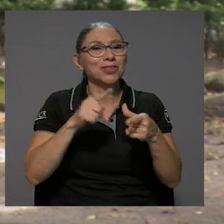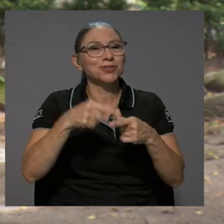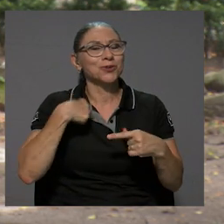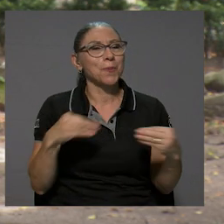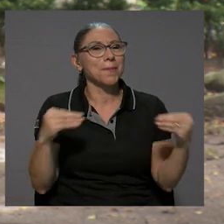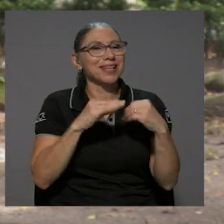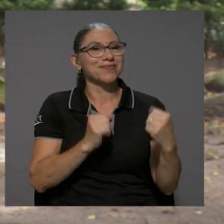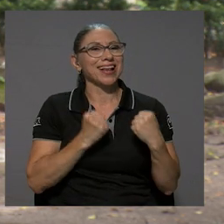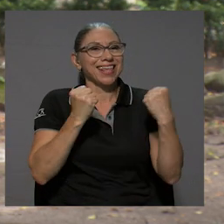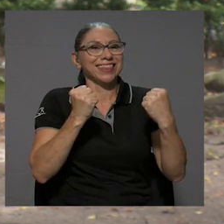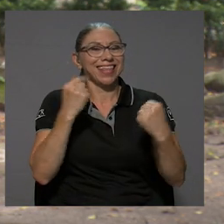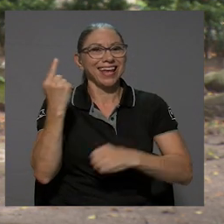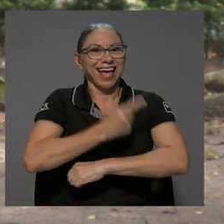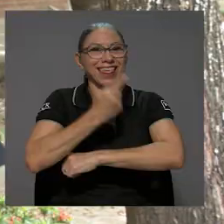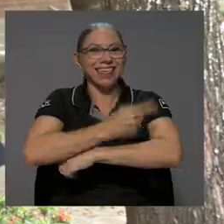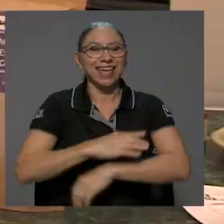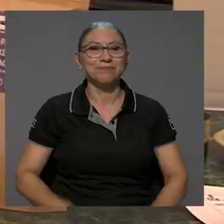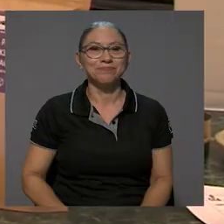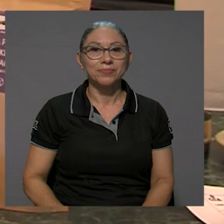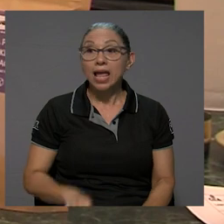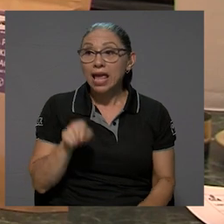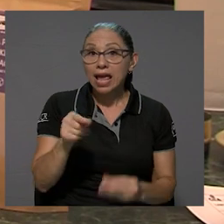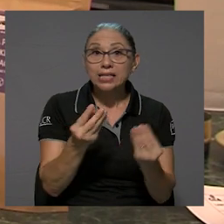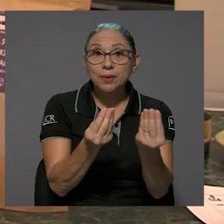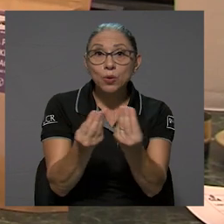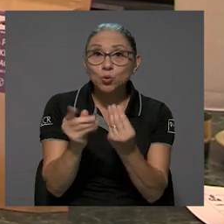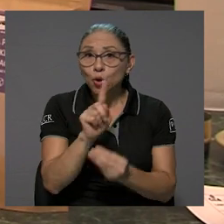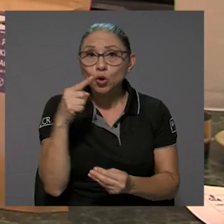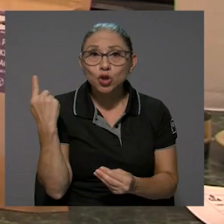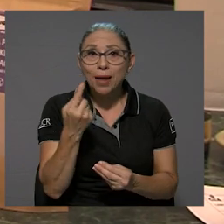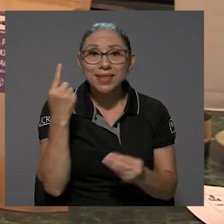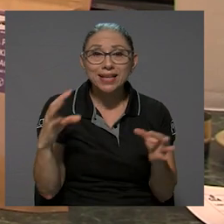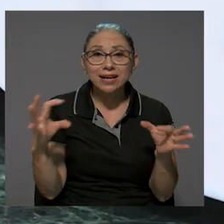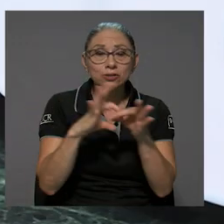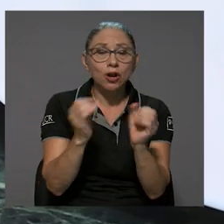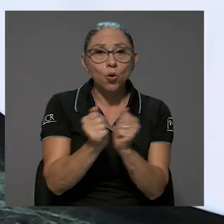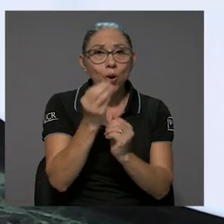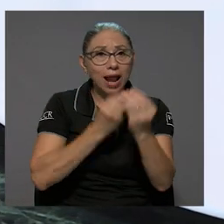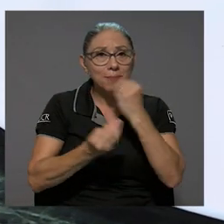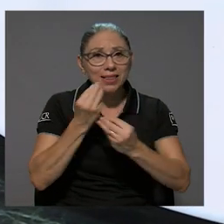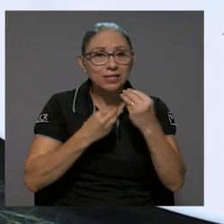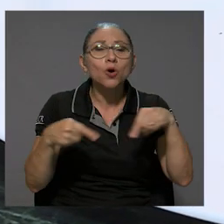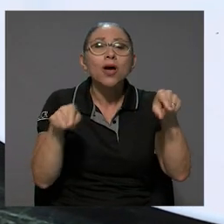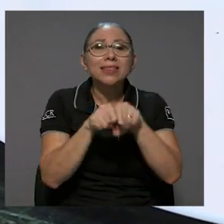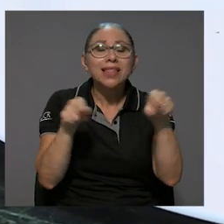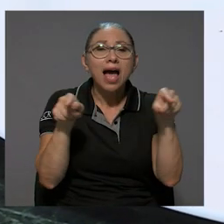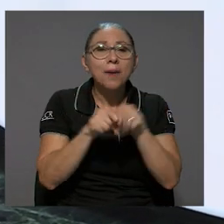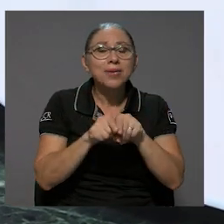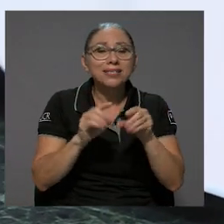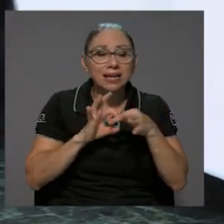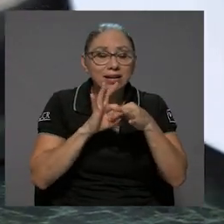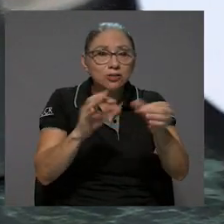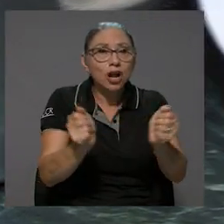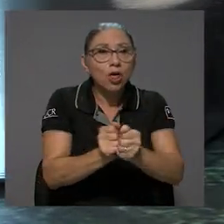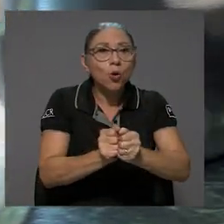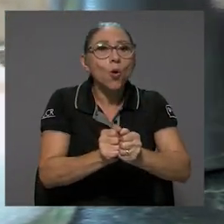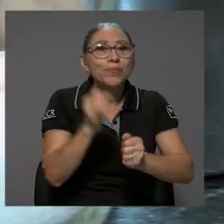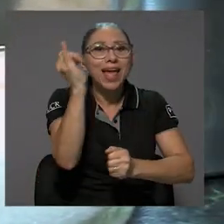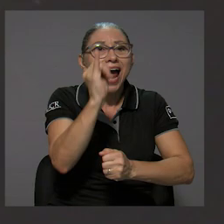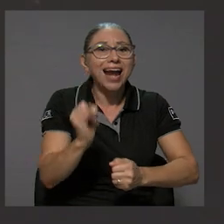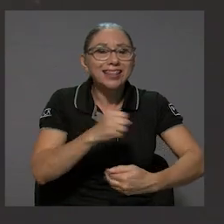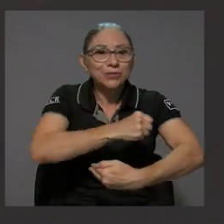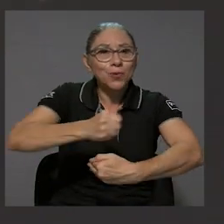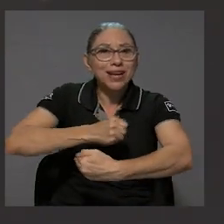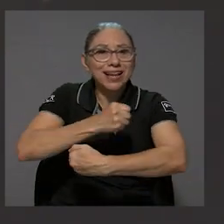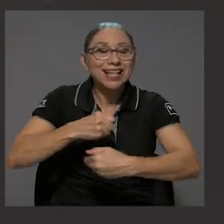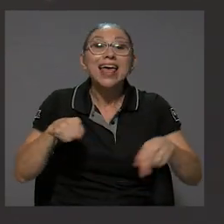valiente cada día. Un producto que tiene que ver no solamente con la alimentación, tiene que ver también con las artes culinarias, tiene